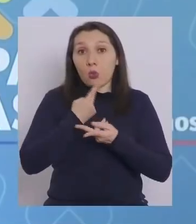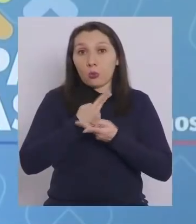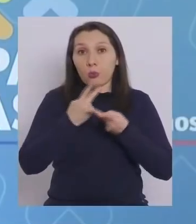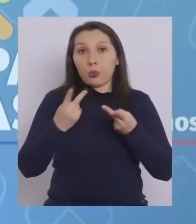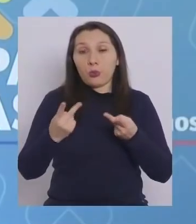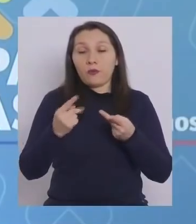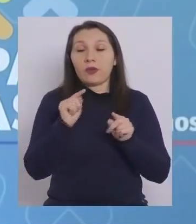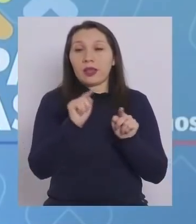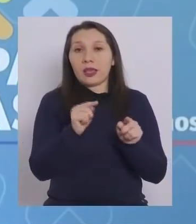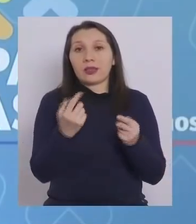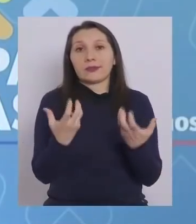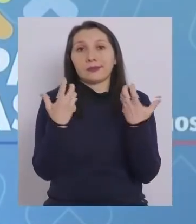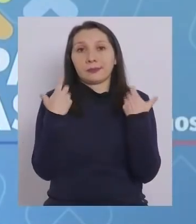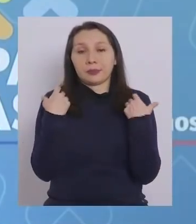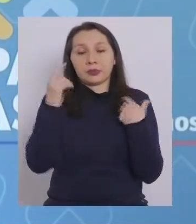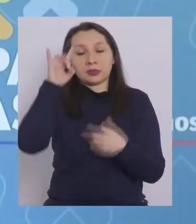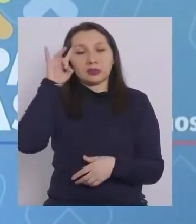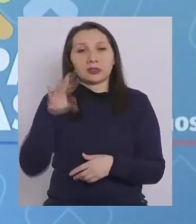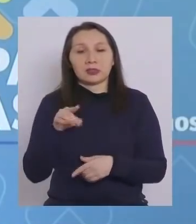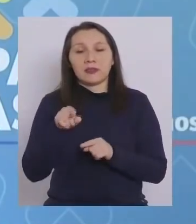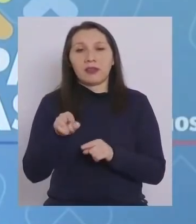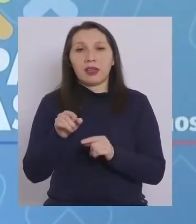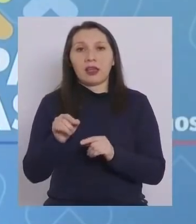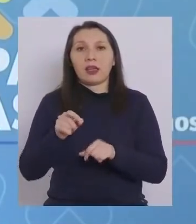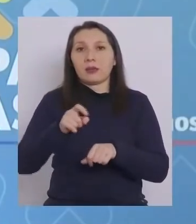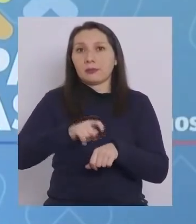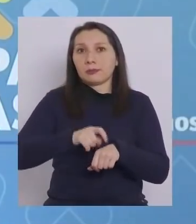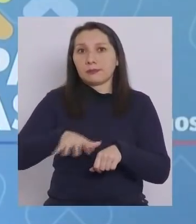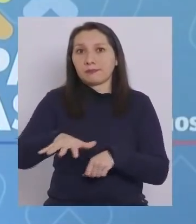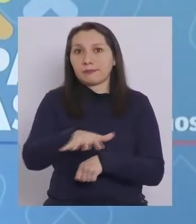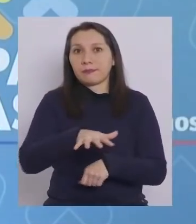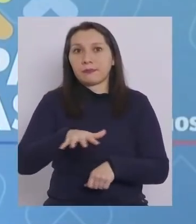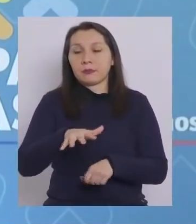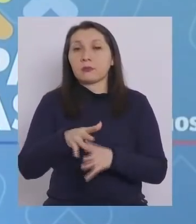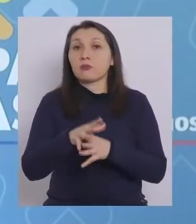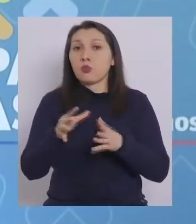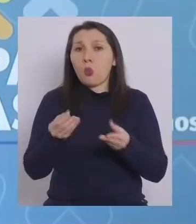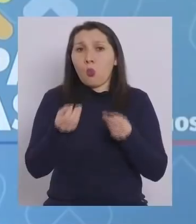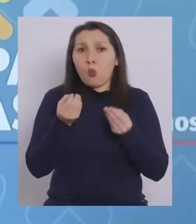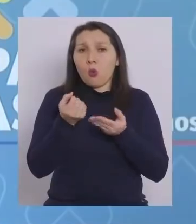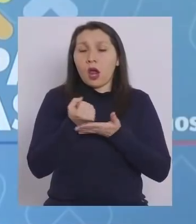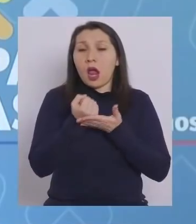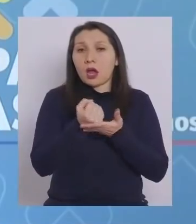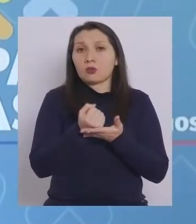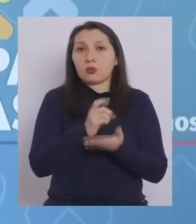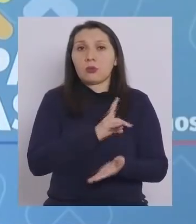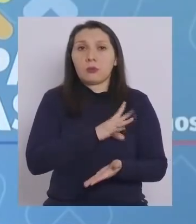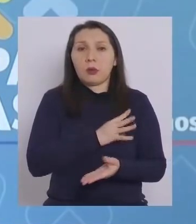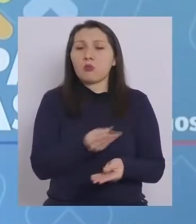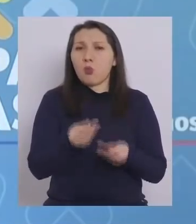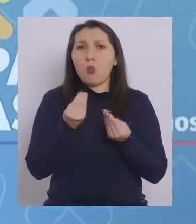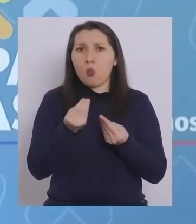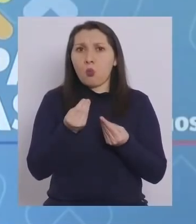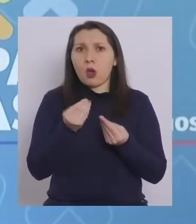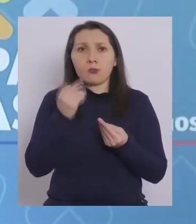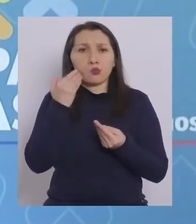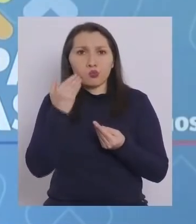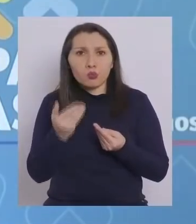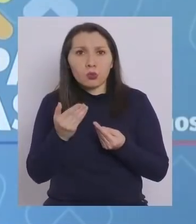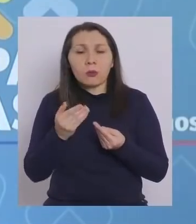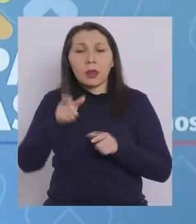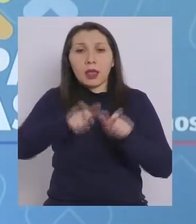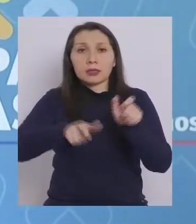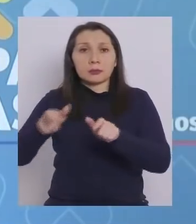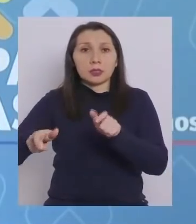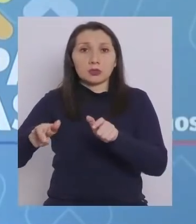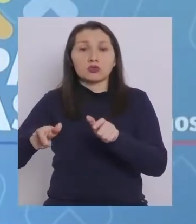es la que maneja esta instancia que ha sido muy beneficiosa para Chile, muy beneficiosa además para